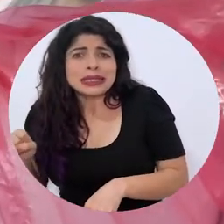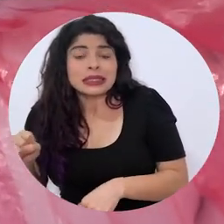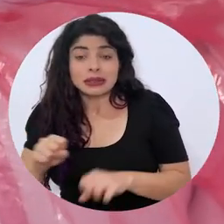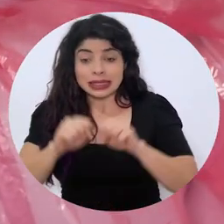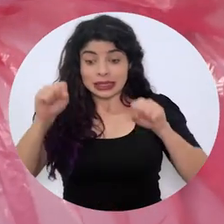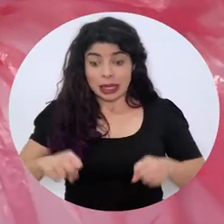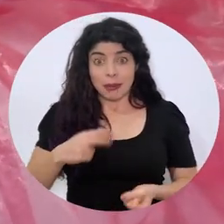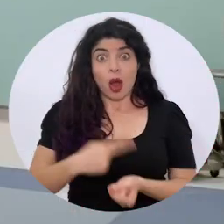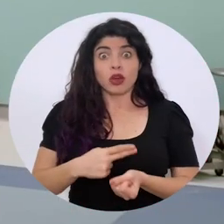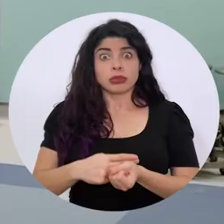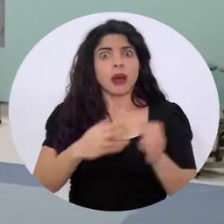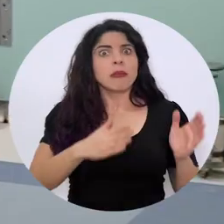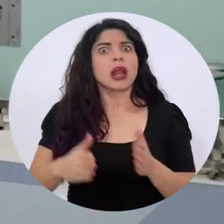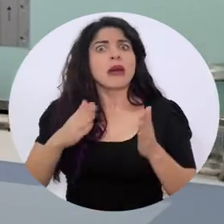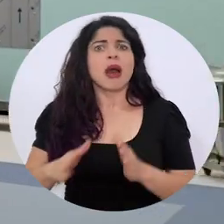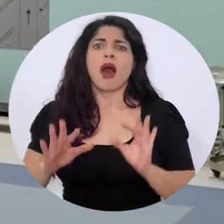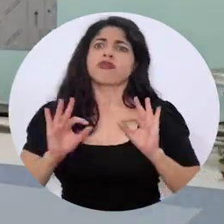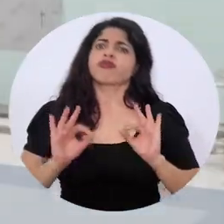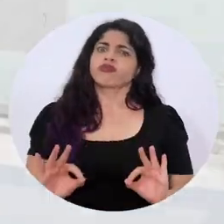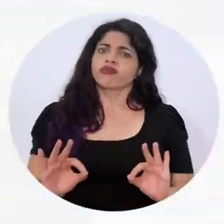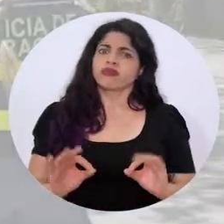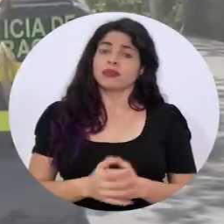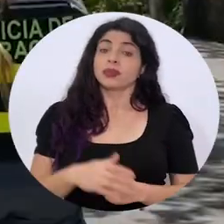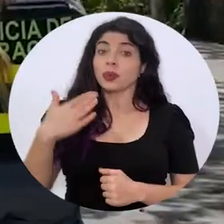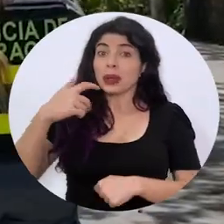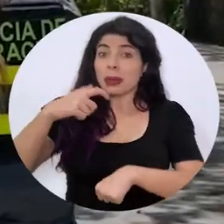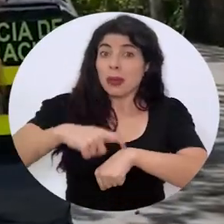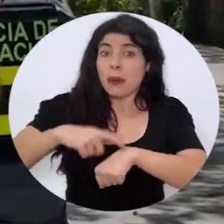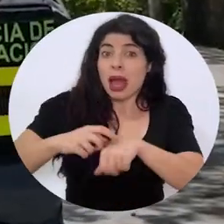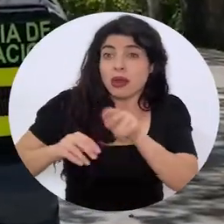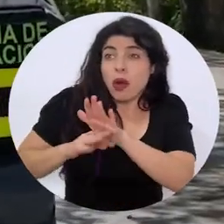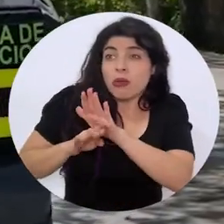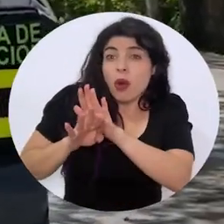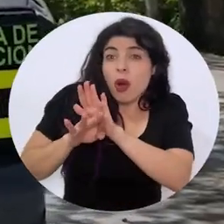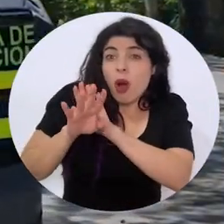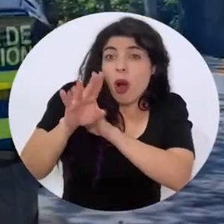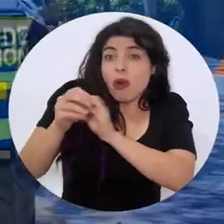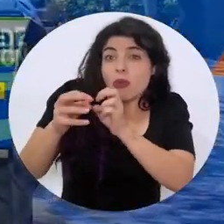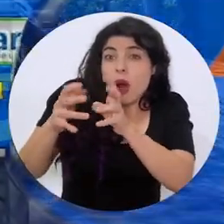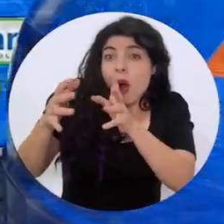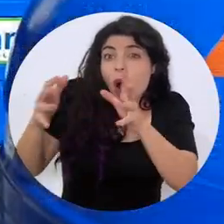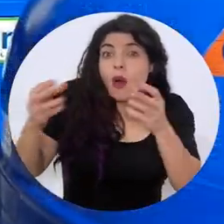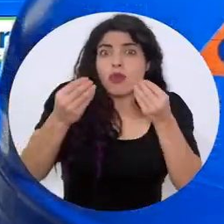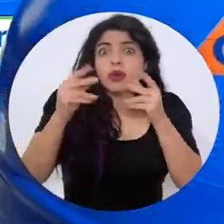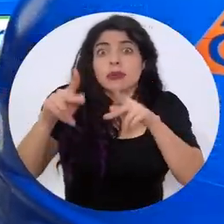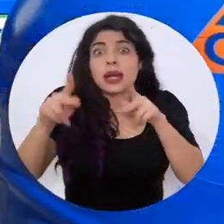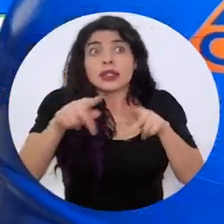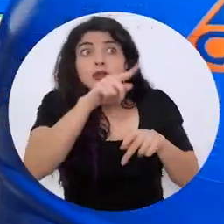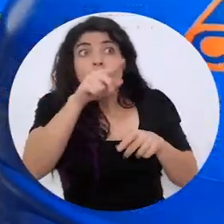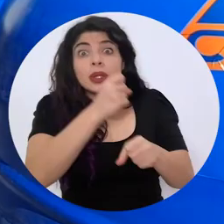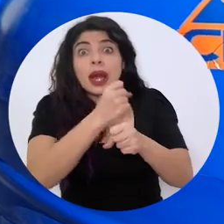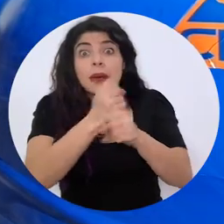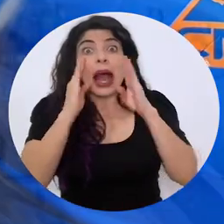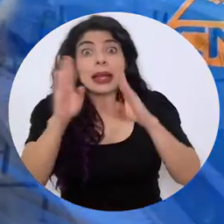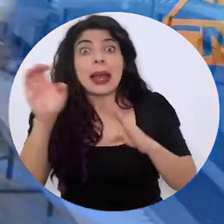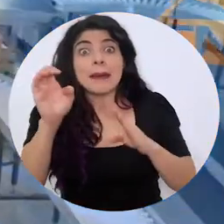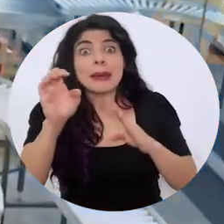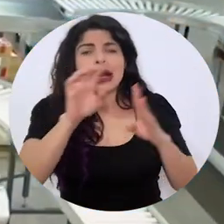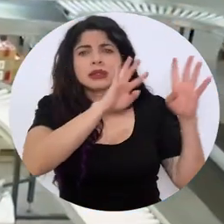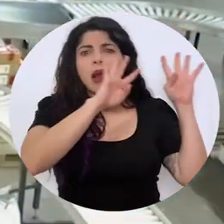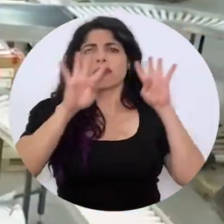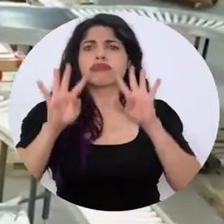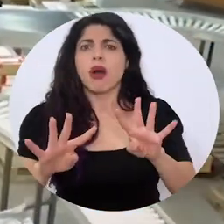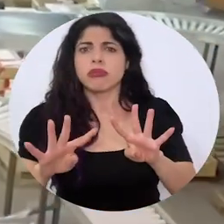hospitalario se preparó y lo hicimos bien. En el momento de mayor incertidumbre, miles de personas de la primera línea de atención de la